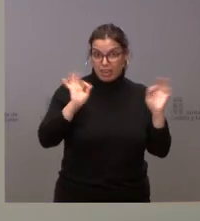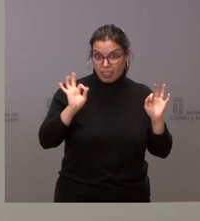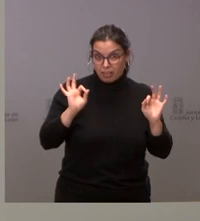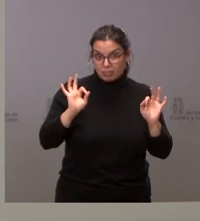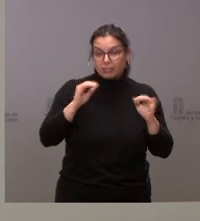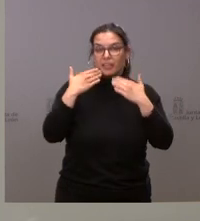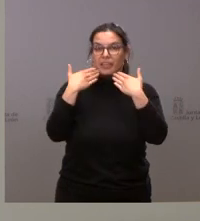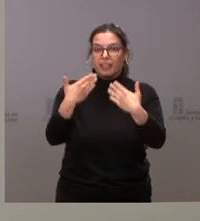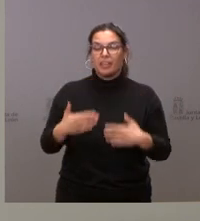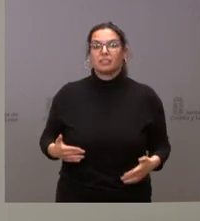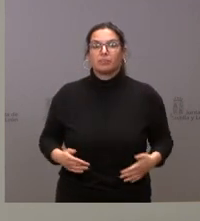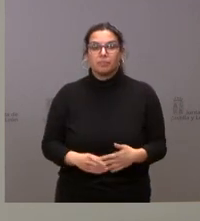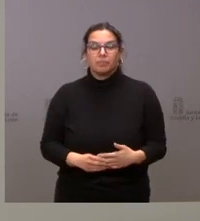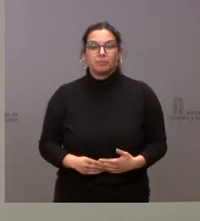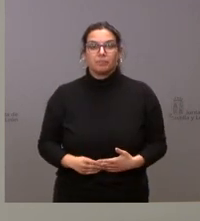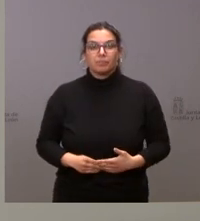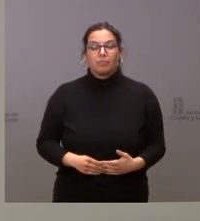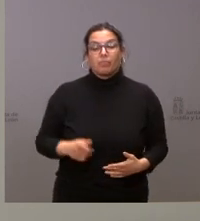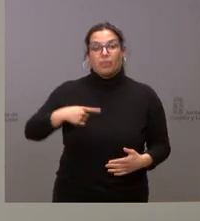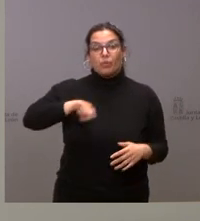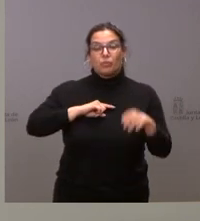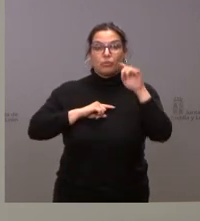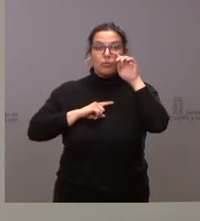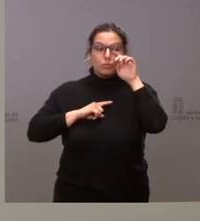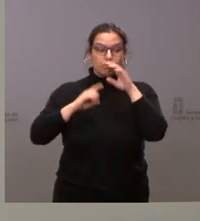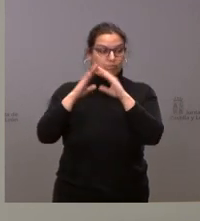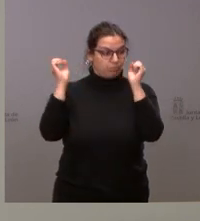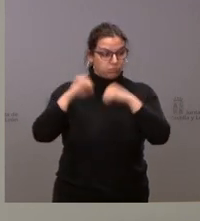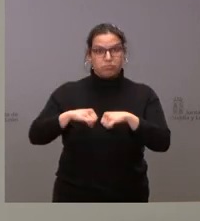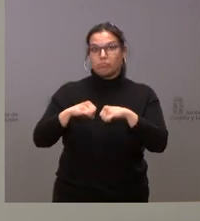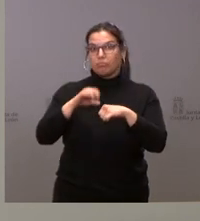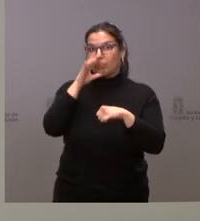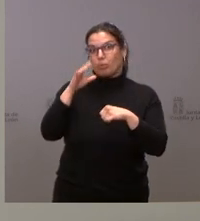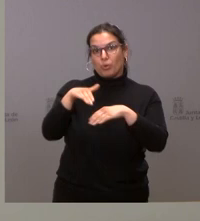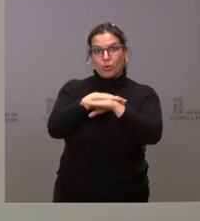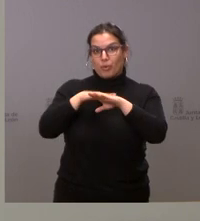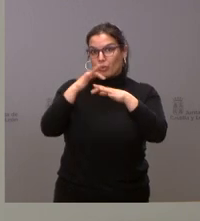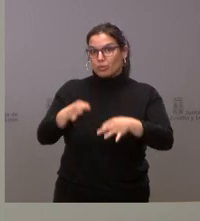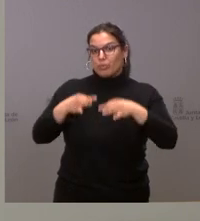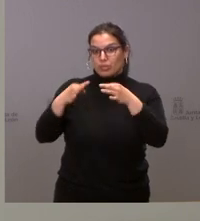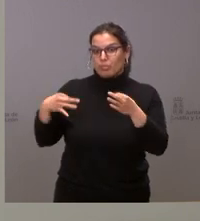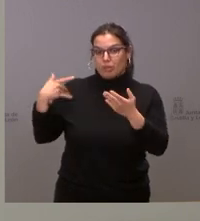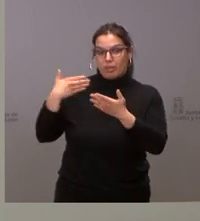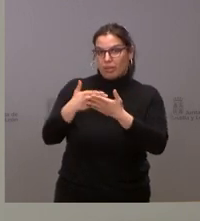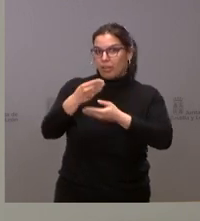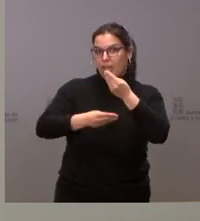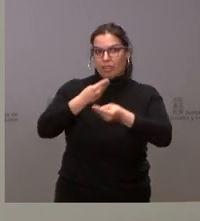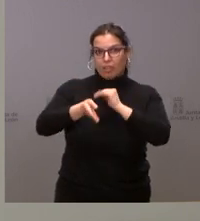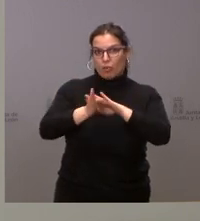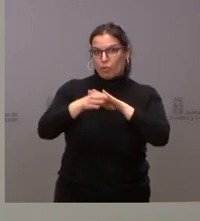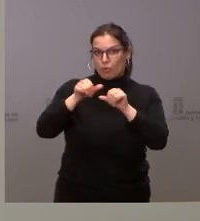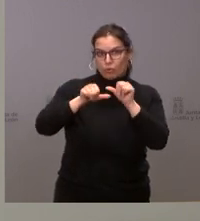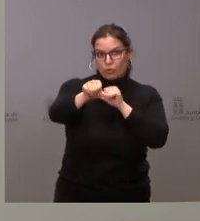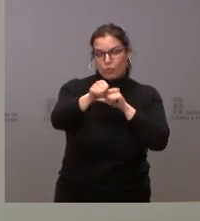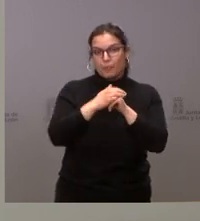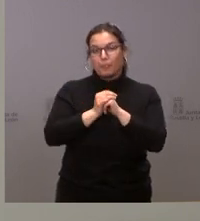Bueno, lo traemos porque este Gobierno lo ha hecho siempre y, por tanto, esta es la idea de seguirlo haciendo. En el acuerdo,